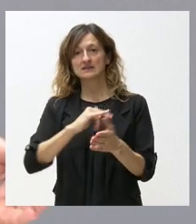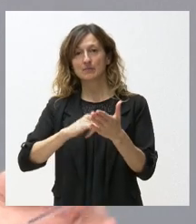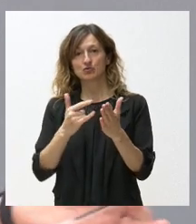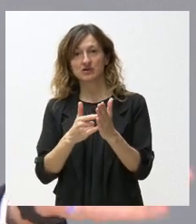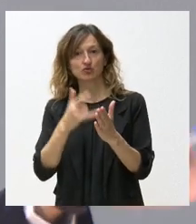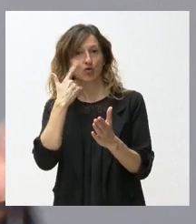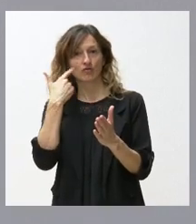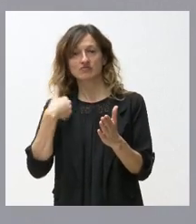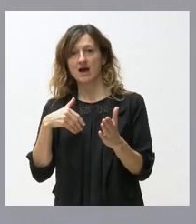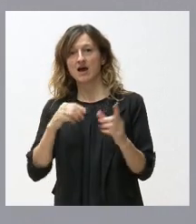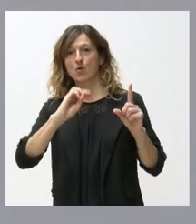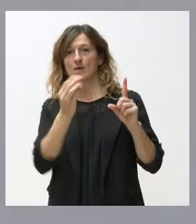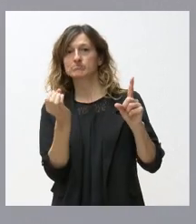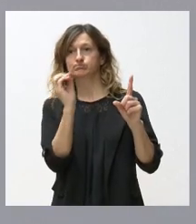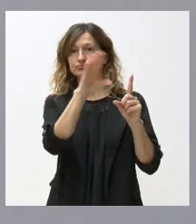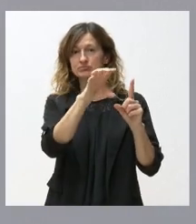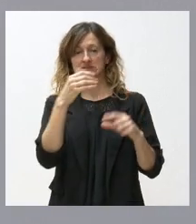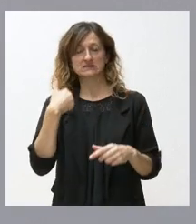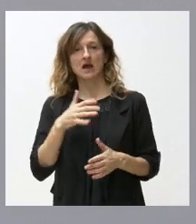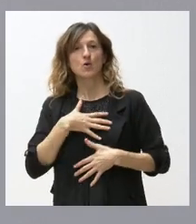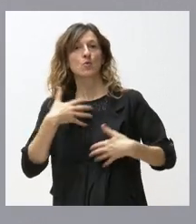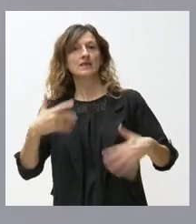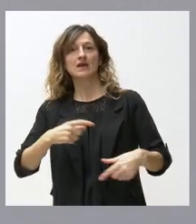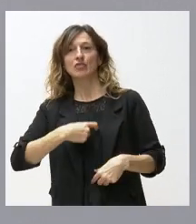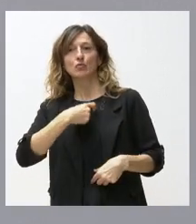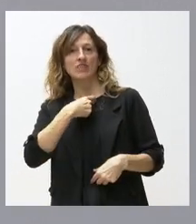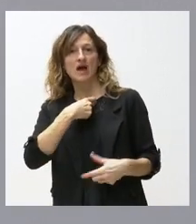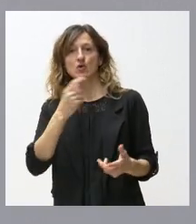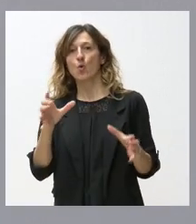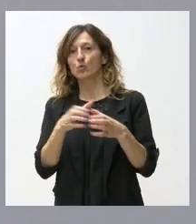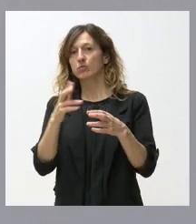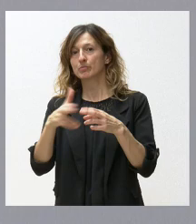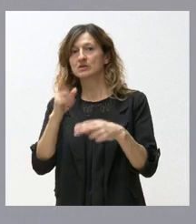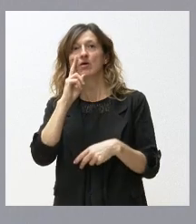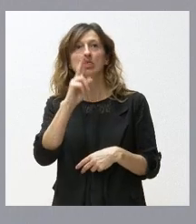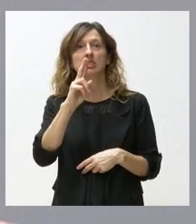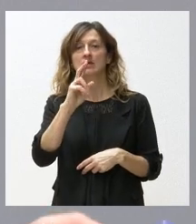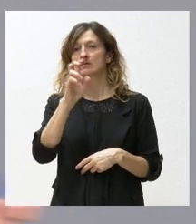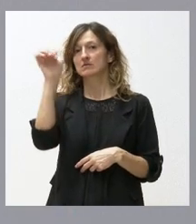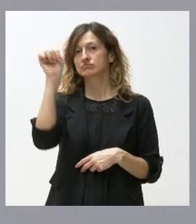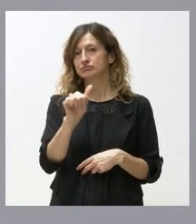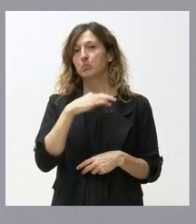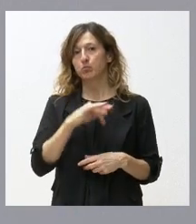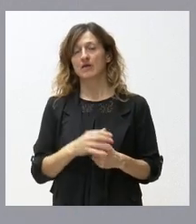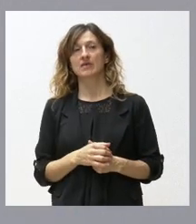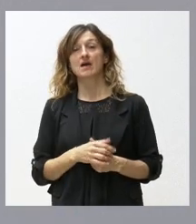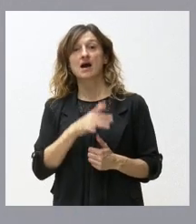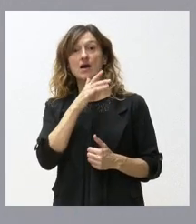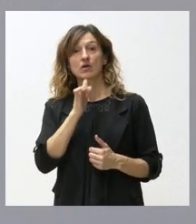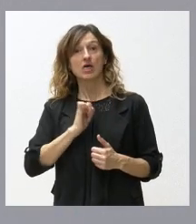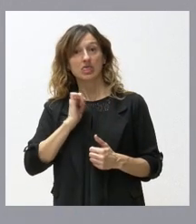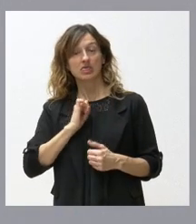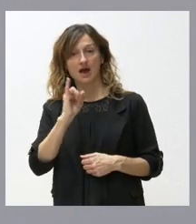colgado en la página web y, por tanto, cualquier ciudadano y cualquier grupo político lo puede conocer. Ahora tenemos una gran oportunidad, que es